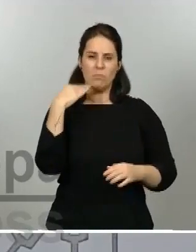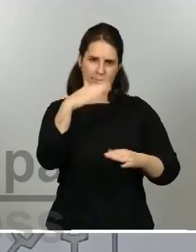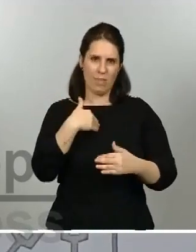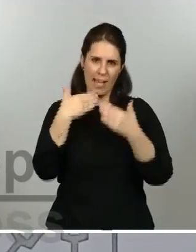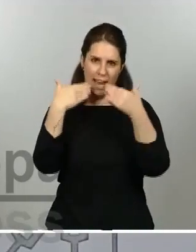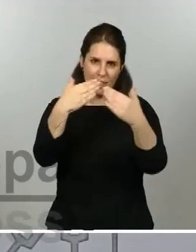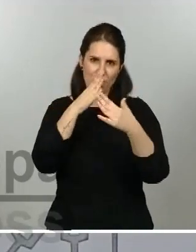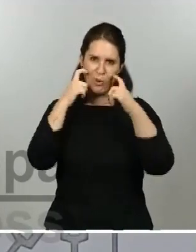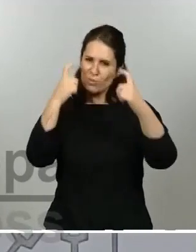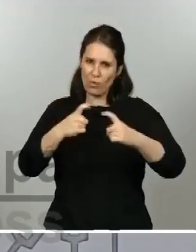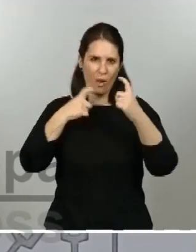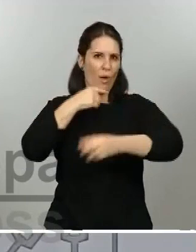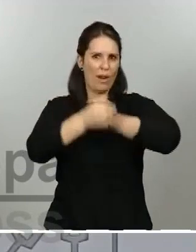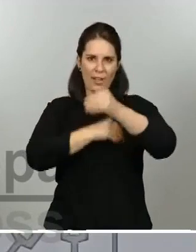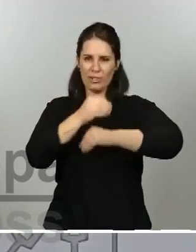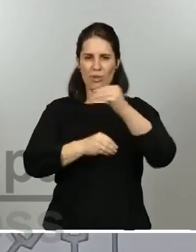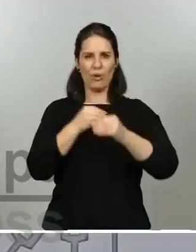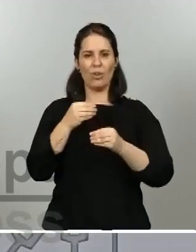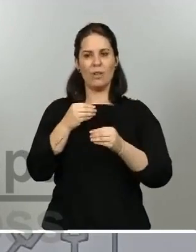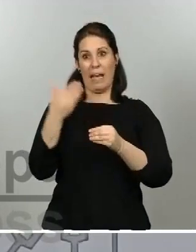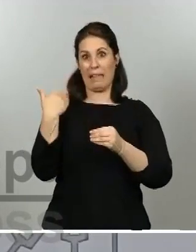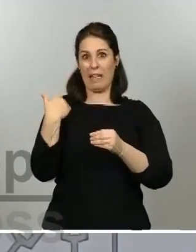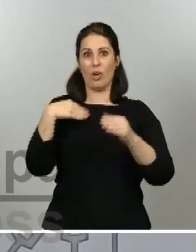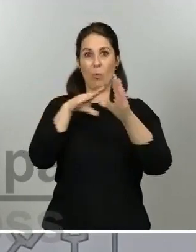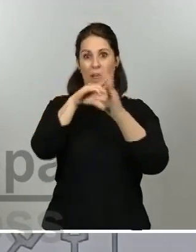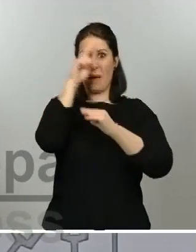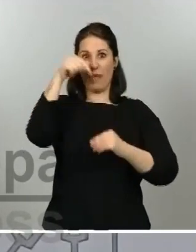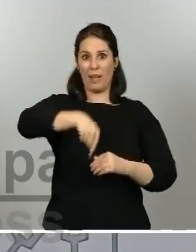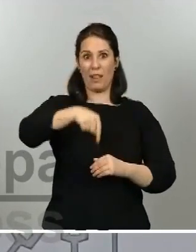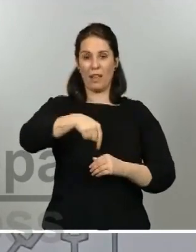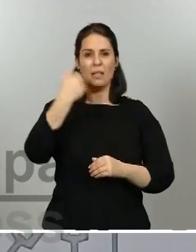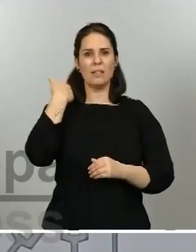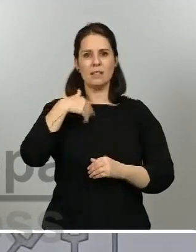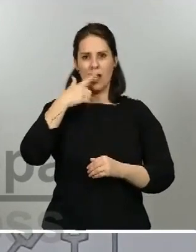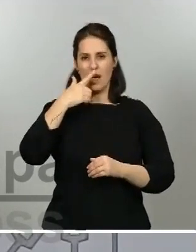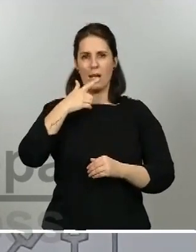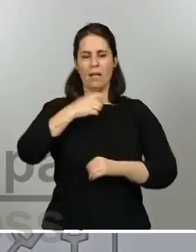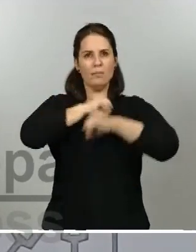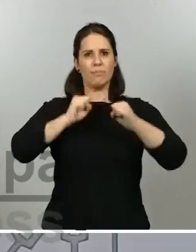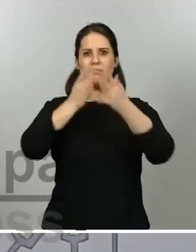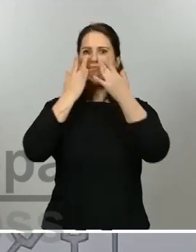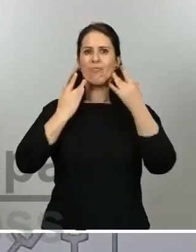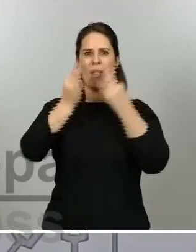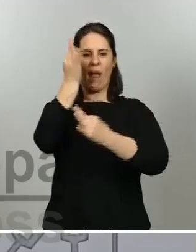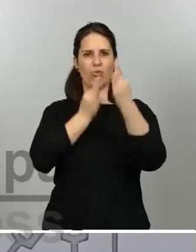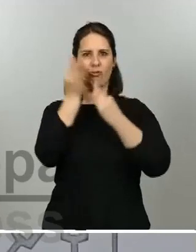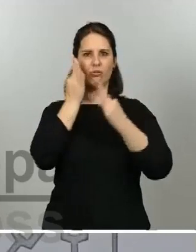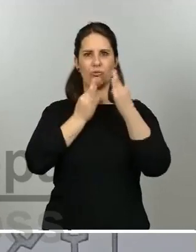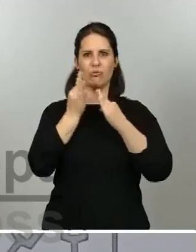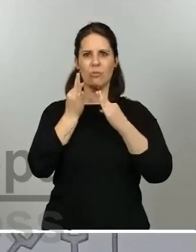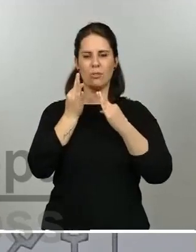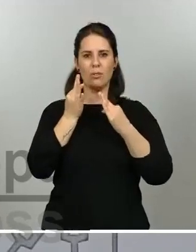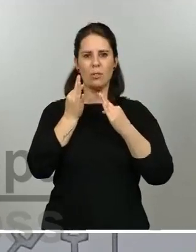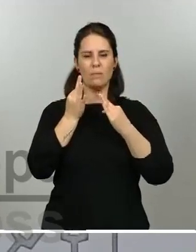realizado, la Comunidad Autónoma de Madrid consolidó y limpió sus series de datos para dar realmente el número de